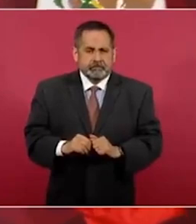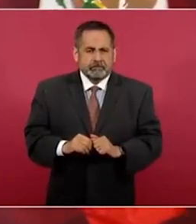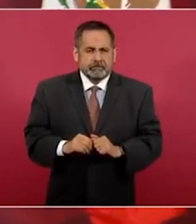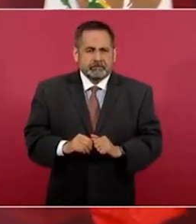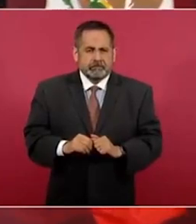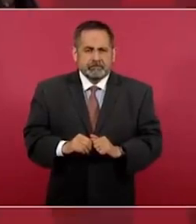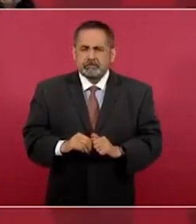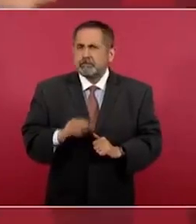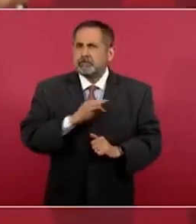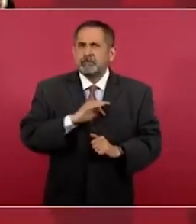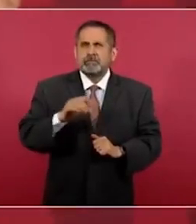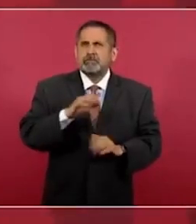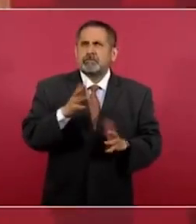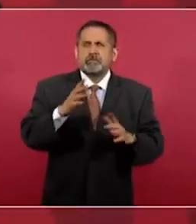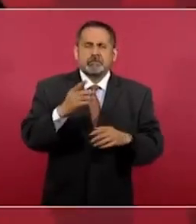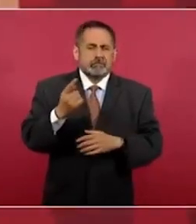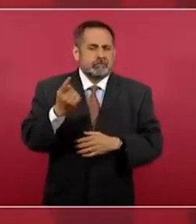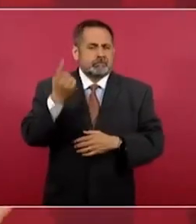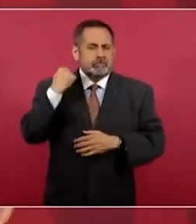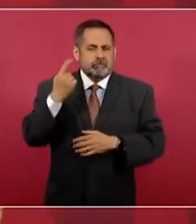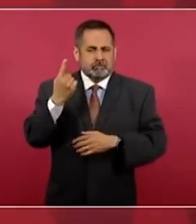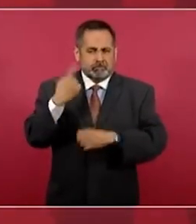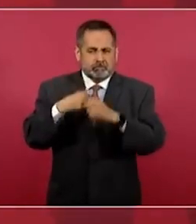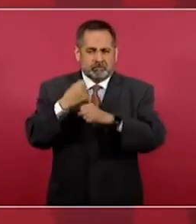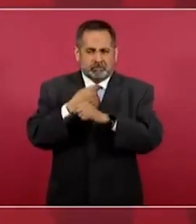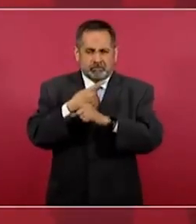eso fue hace como año y medio, dos años.